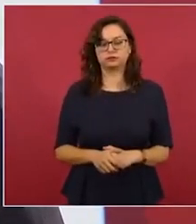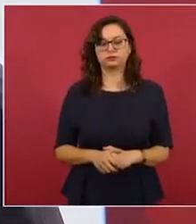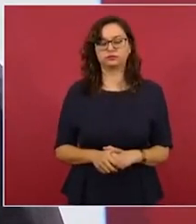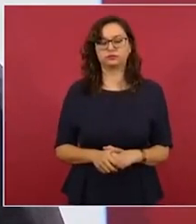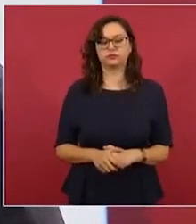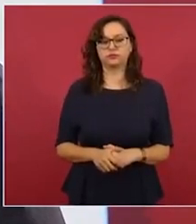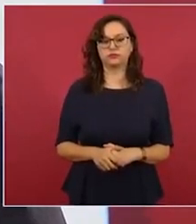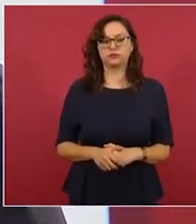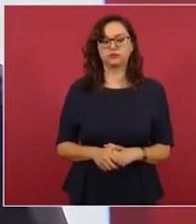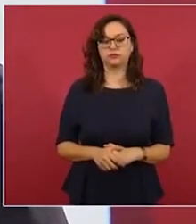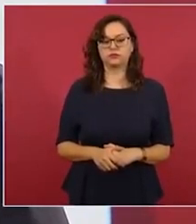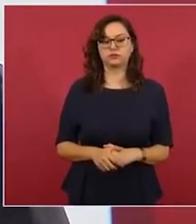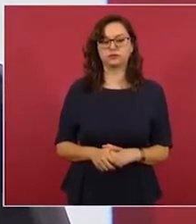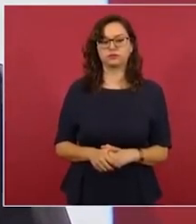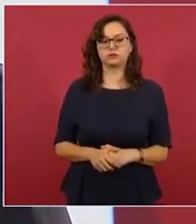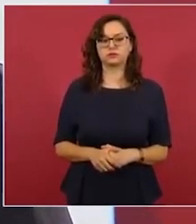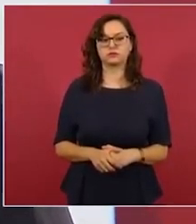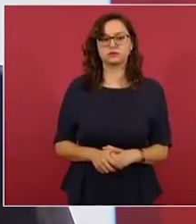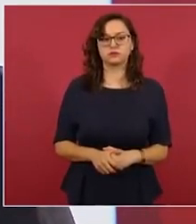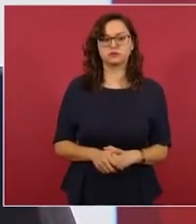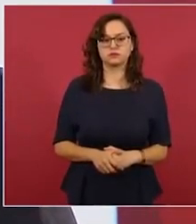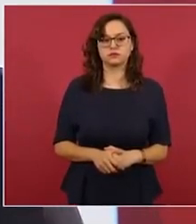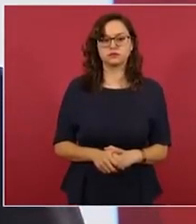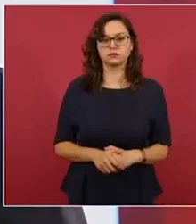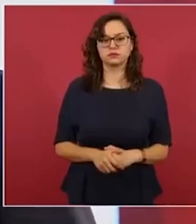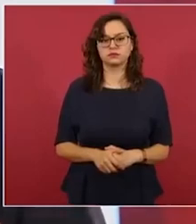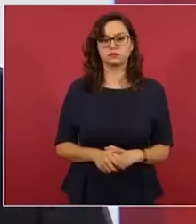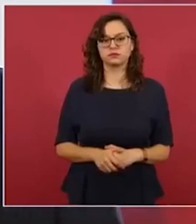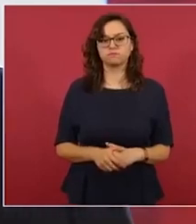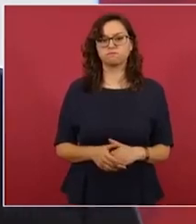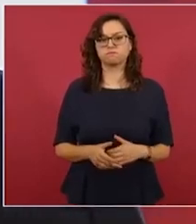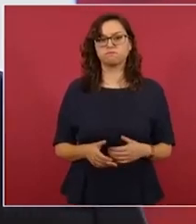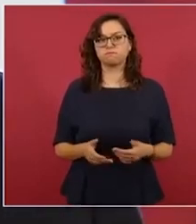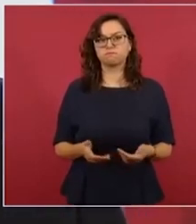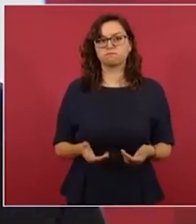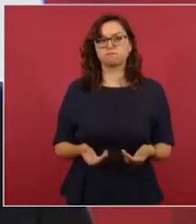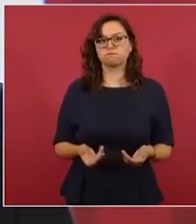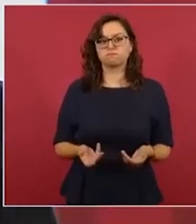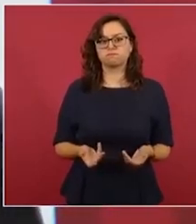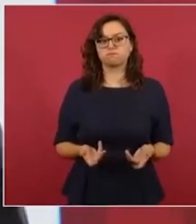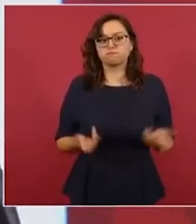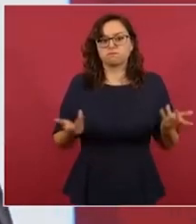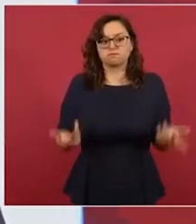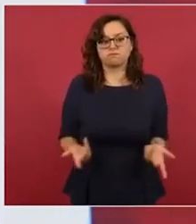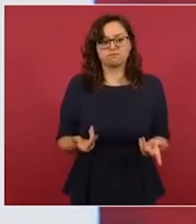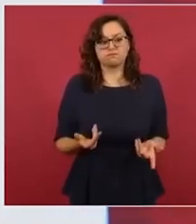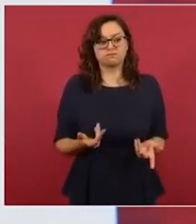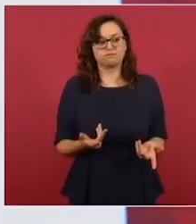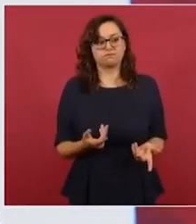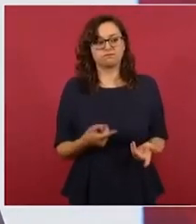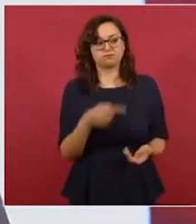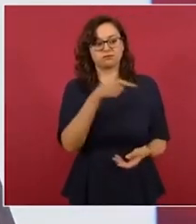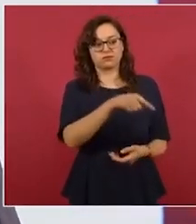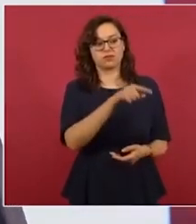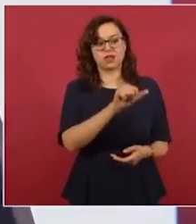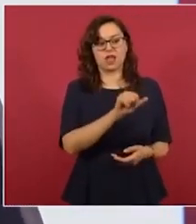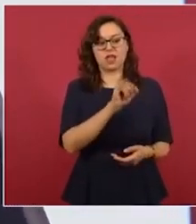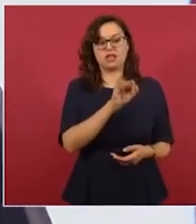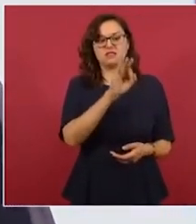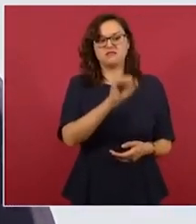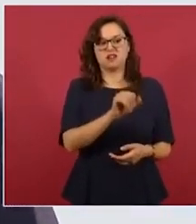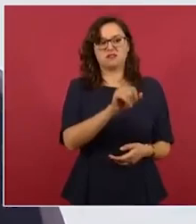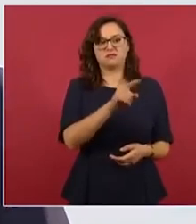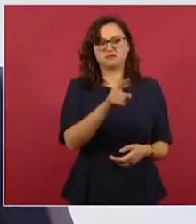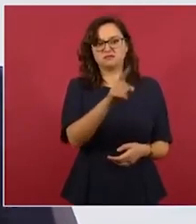lo que debería de ser un orgullo para